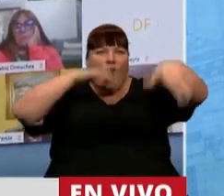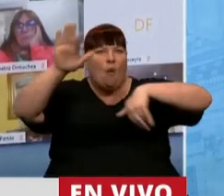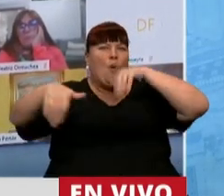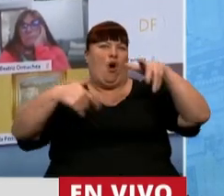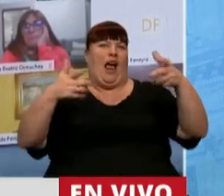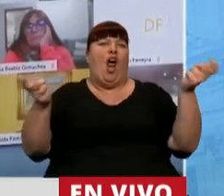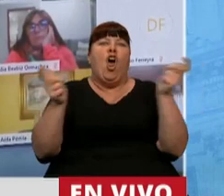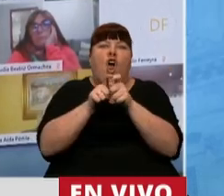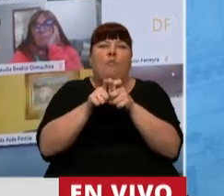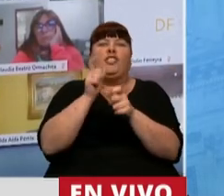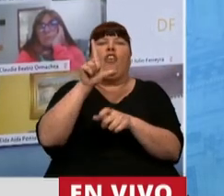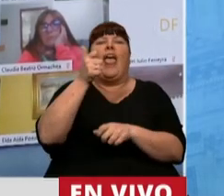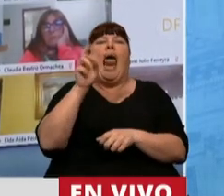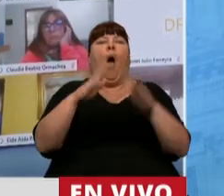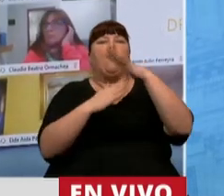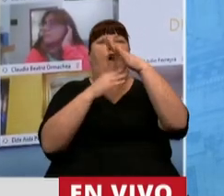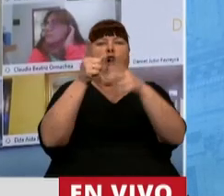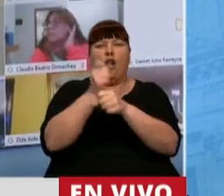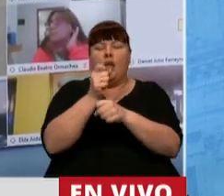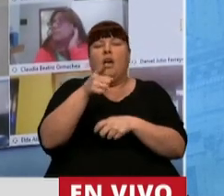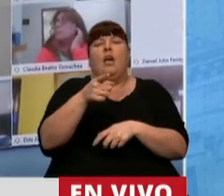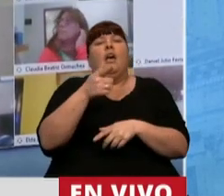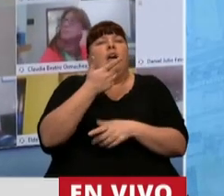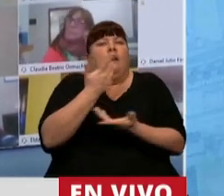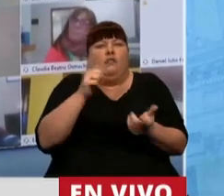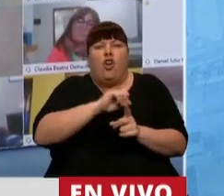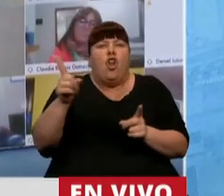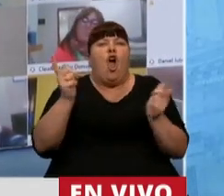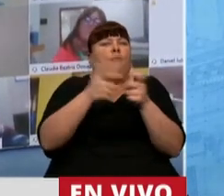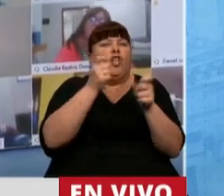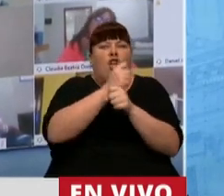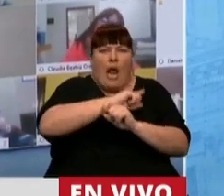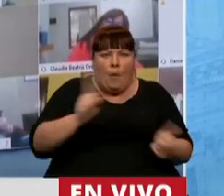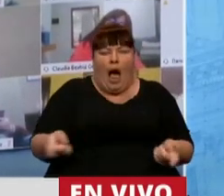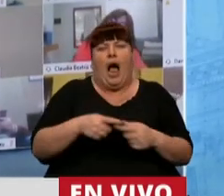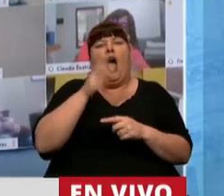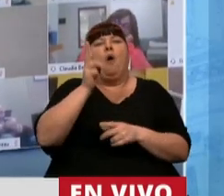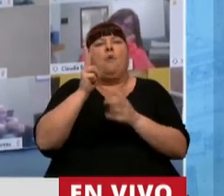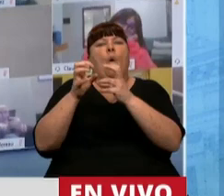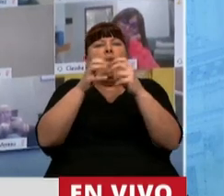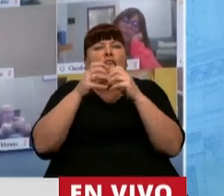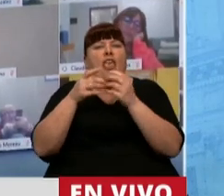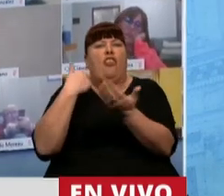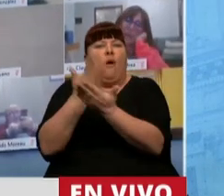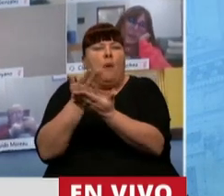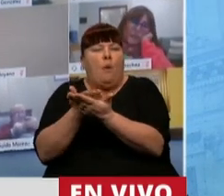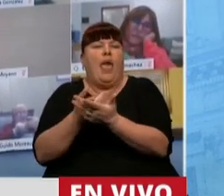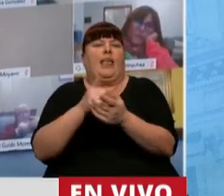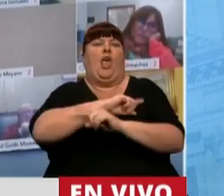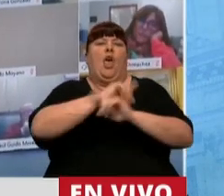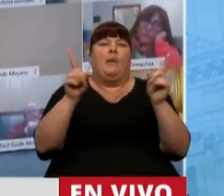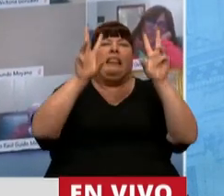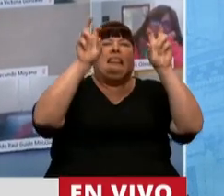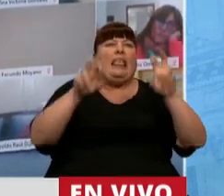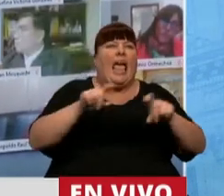a la Comisión de Labor Parlamentaria y que no funcionaran las comisiones, que no pudieran tratar los despachos, que no pudieran tratar